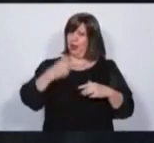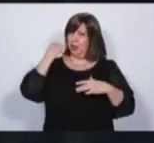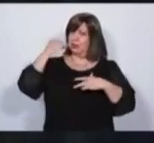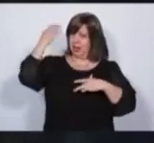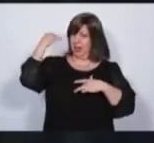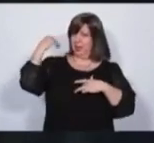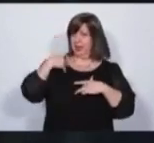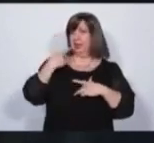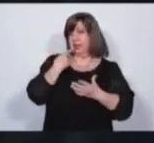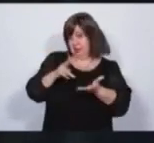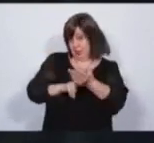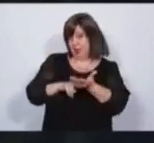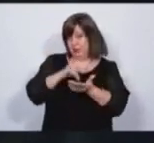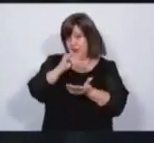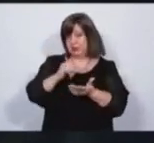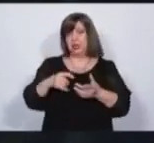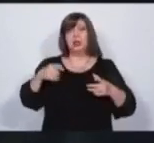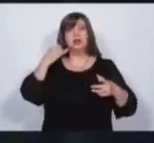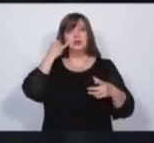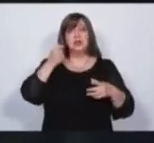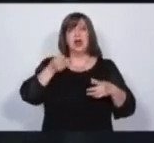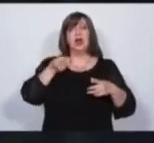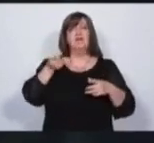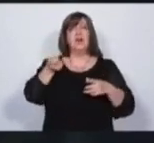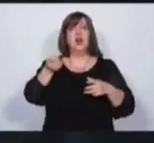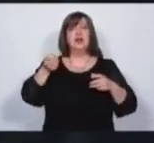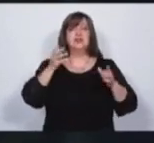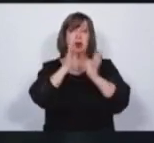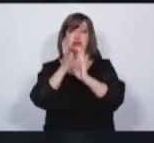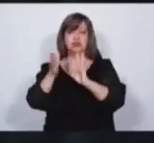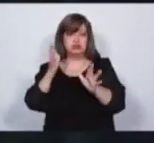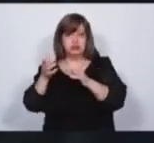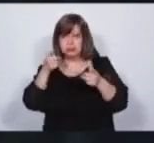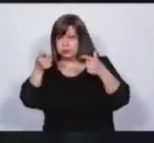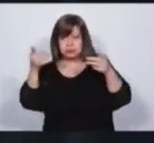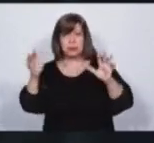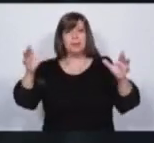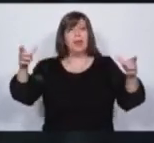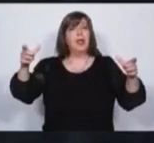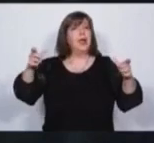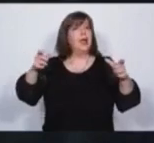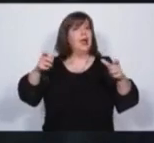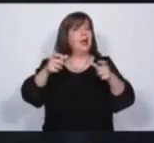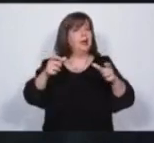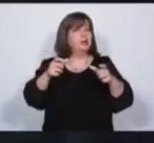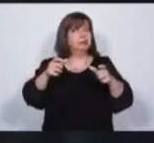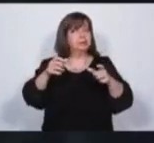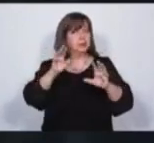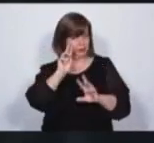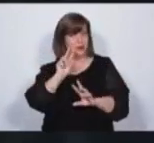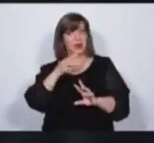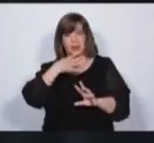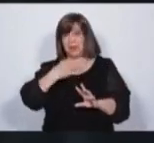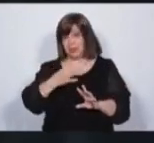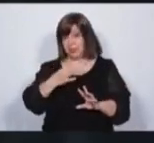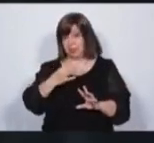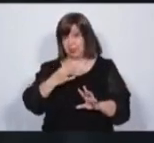repito, bajamos los delitos violentos. Fue concreto. Fue concreto. Fue realidad.